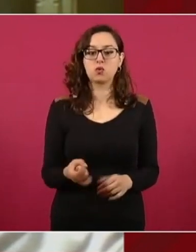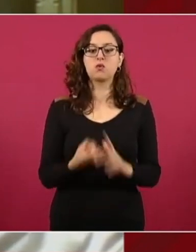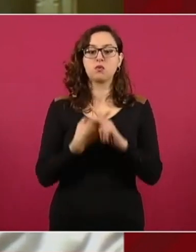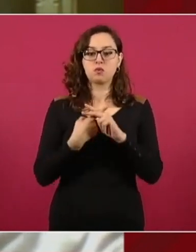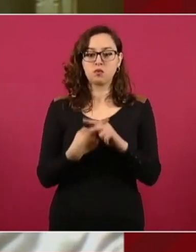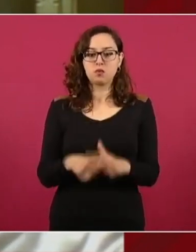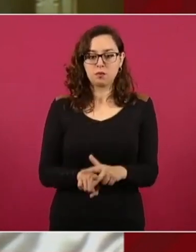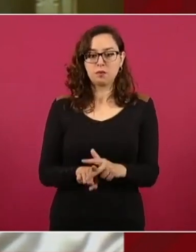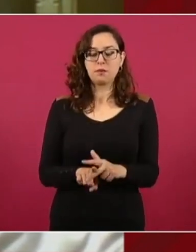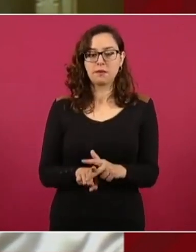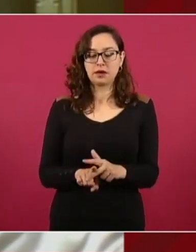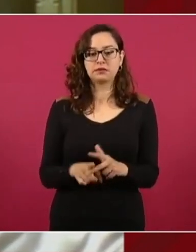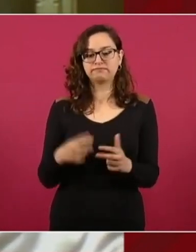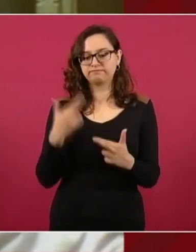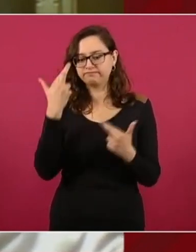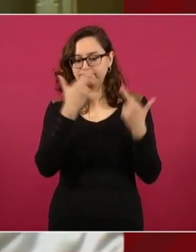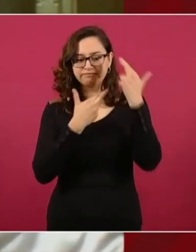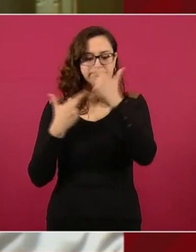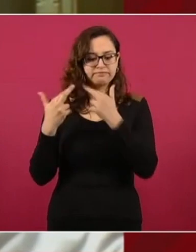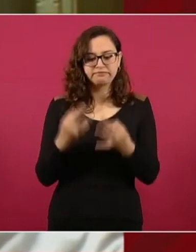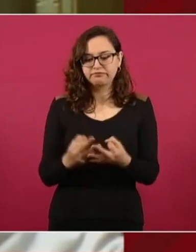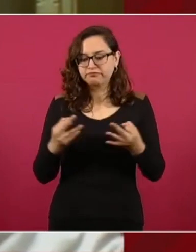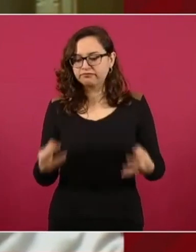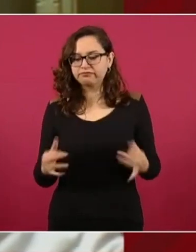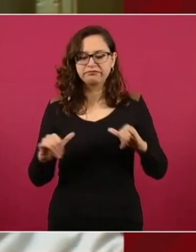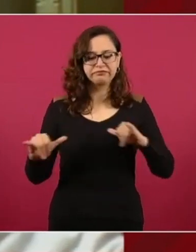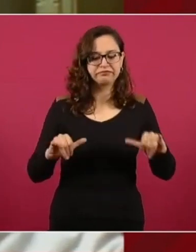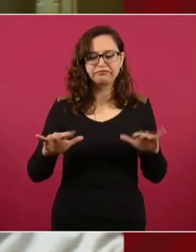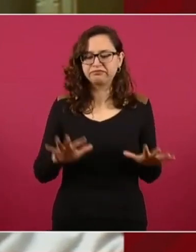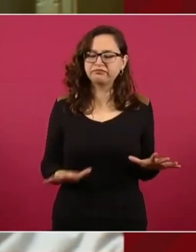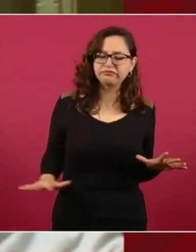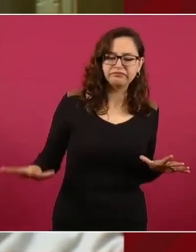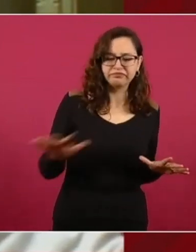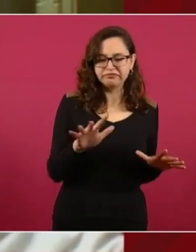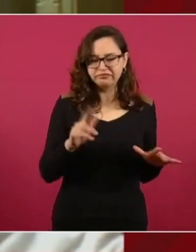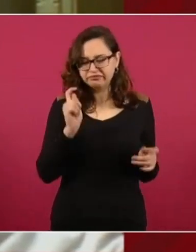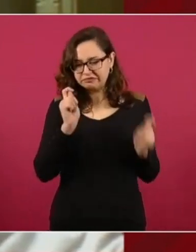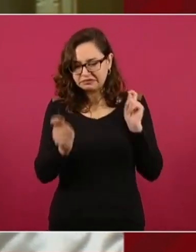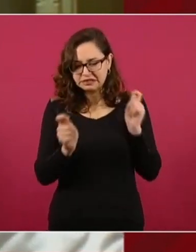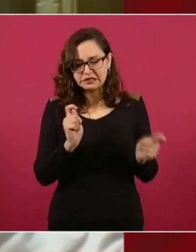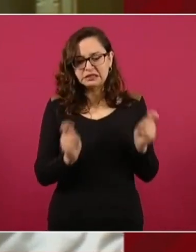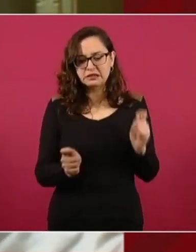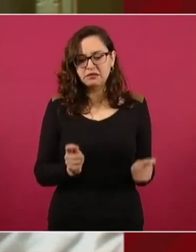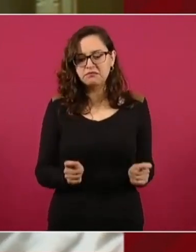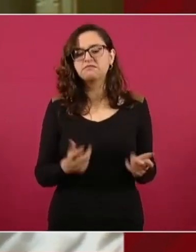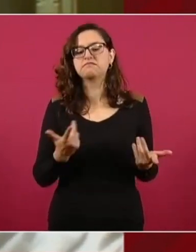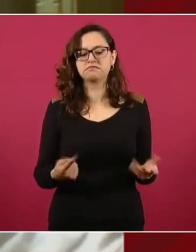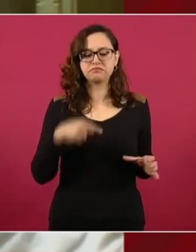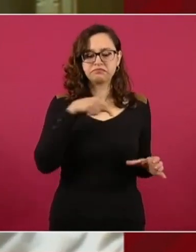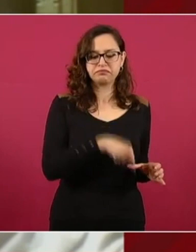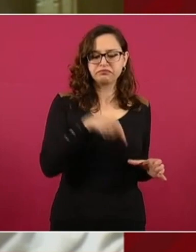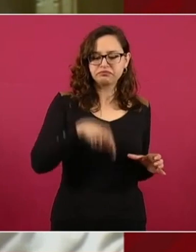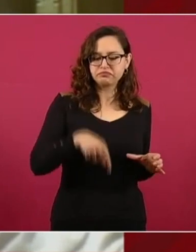el inicio de los estudios geofísicos que nos van a ayudar a determinar en dónde van a ir estas